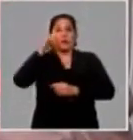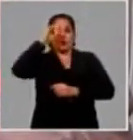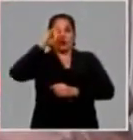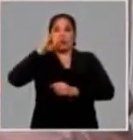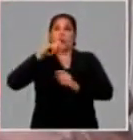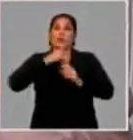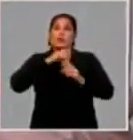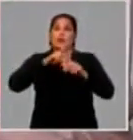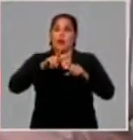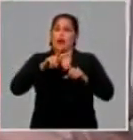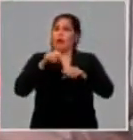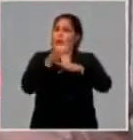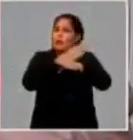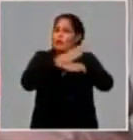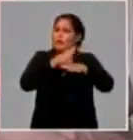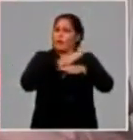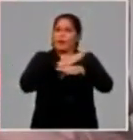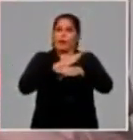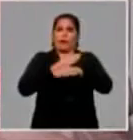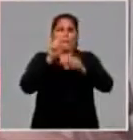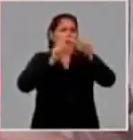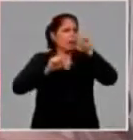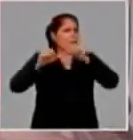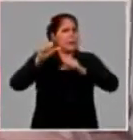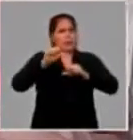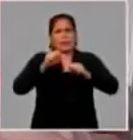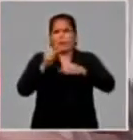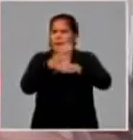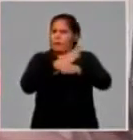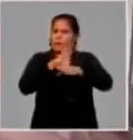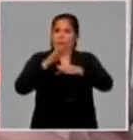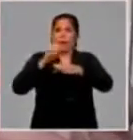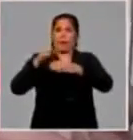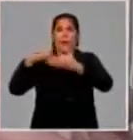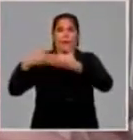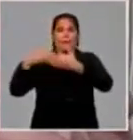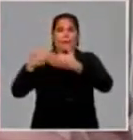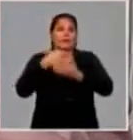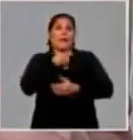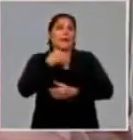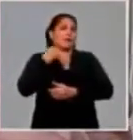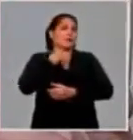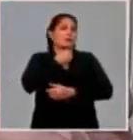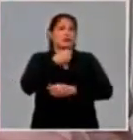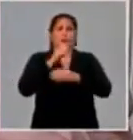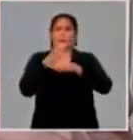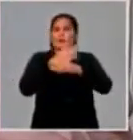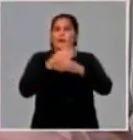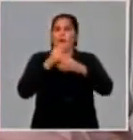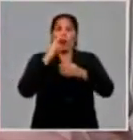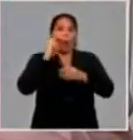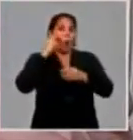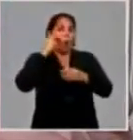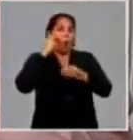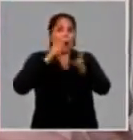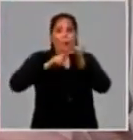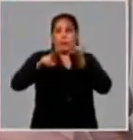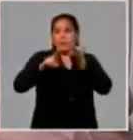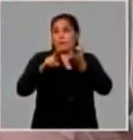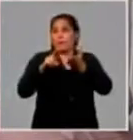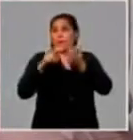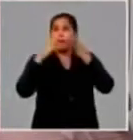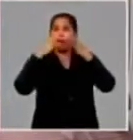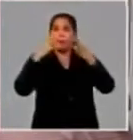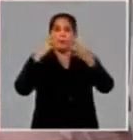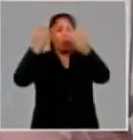Camacho, Sushel Estatal, Sushel Proquimio, Amelio de Sushel, y Sushel también tiene como misión y política la producción y comercialización